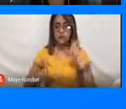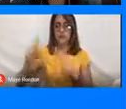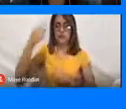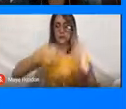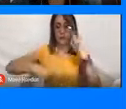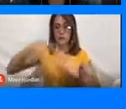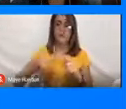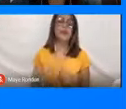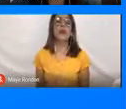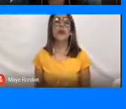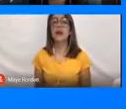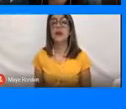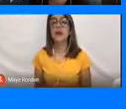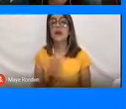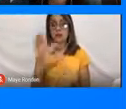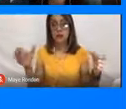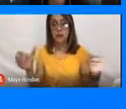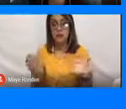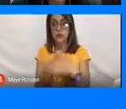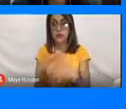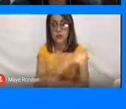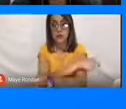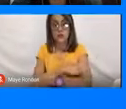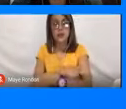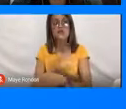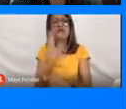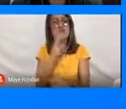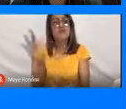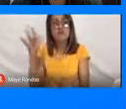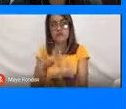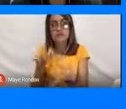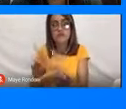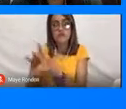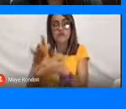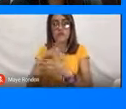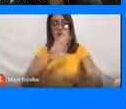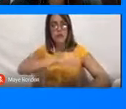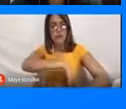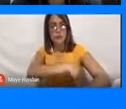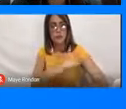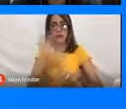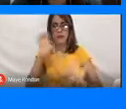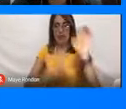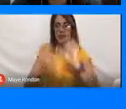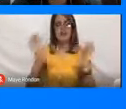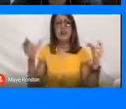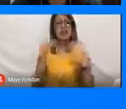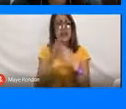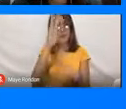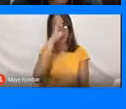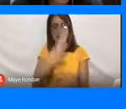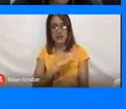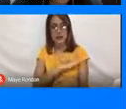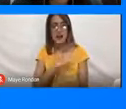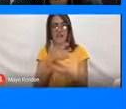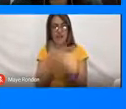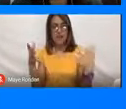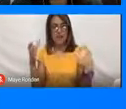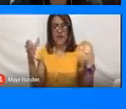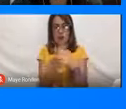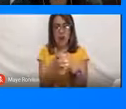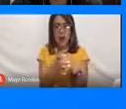En estos comités de seguridad participará el Ministerio de Defensa, en el caso de ser un comité nacional,